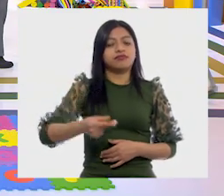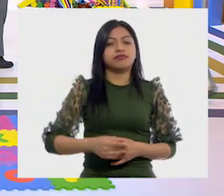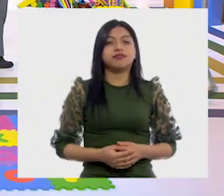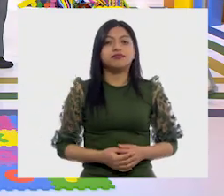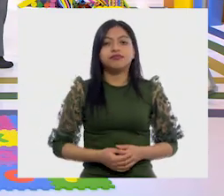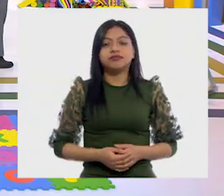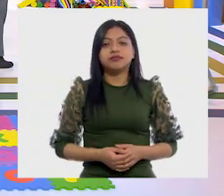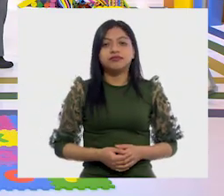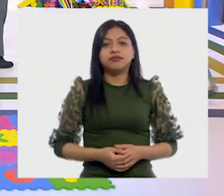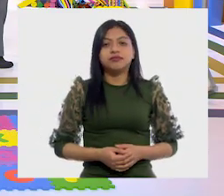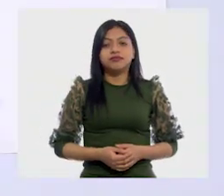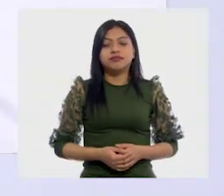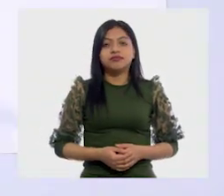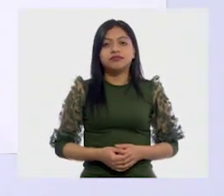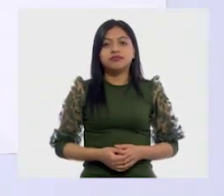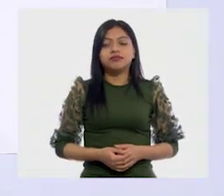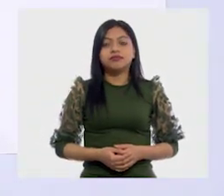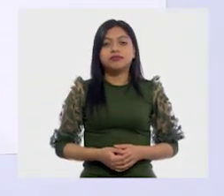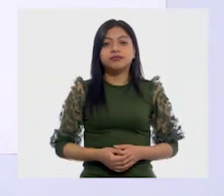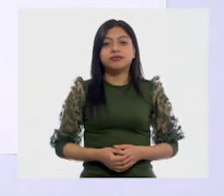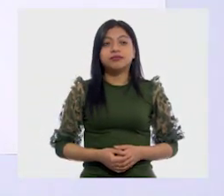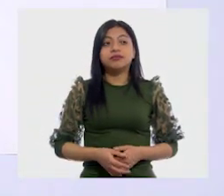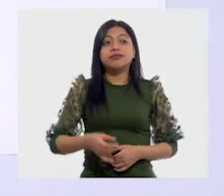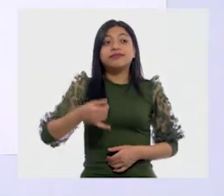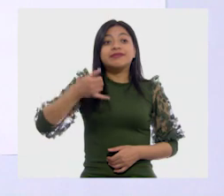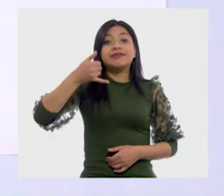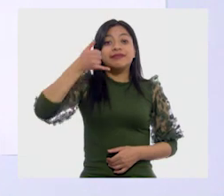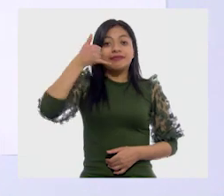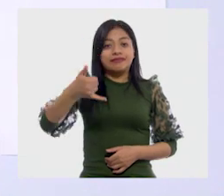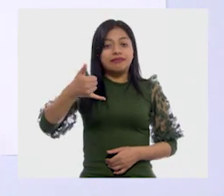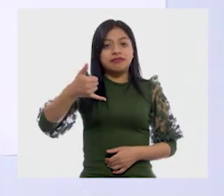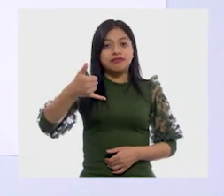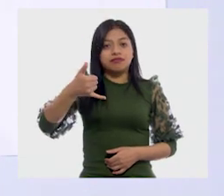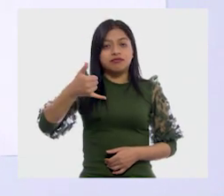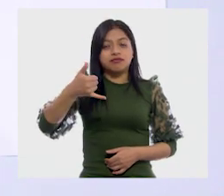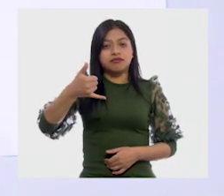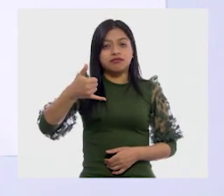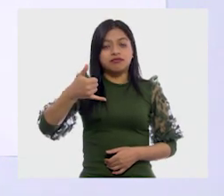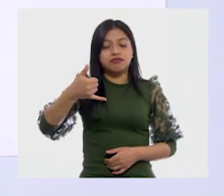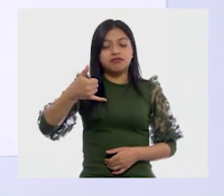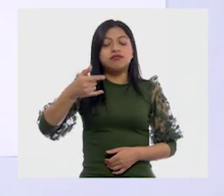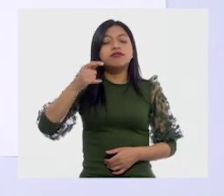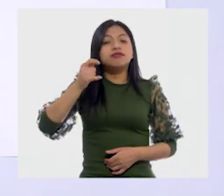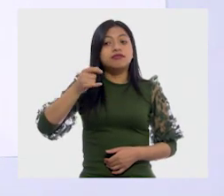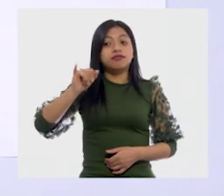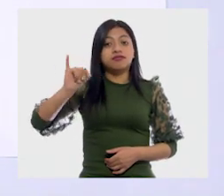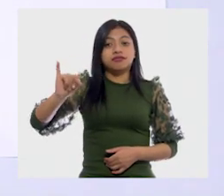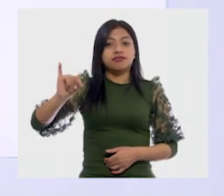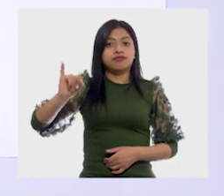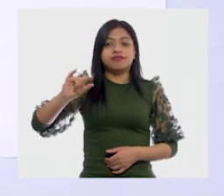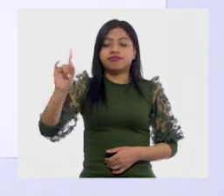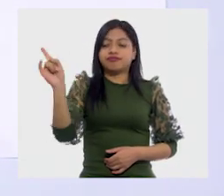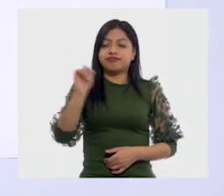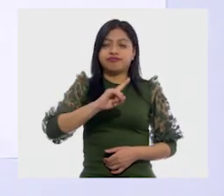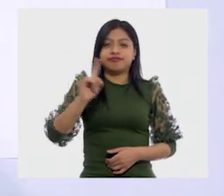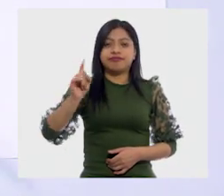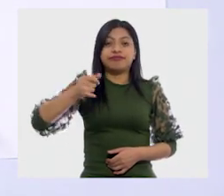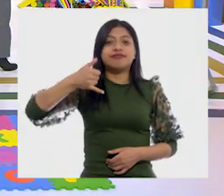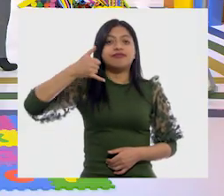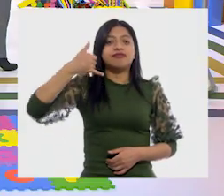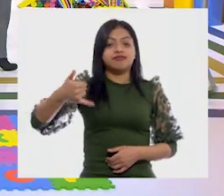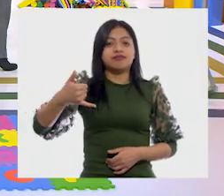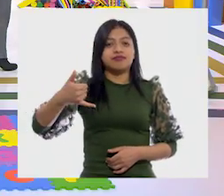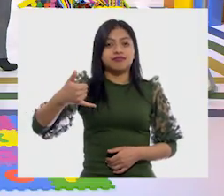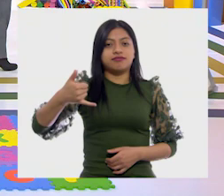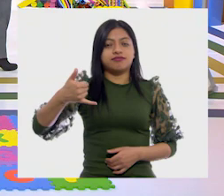perros. Y no se pone esa A y latina. ¿Qué se pone? Una Y, que es esta. es.